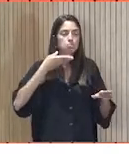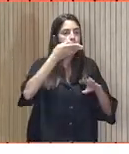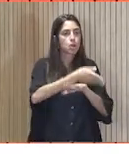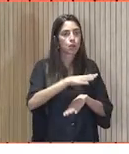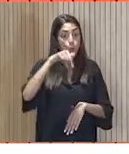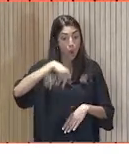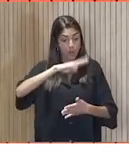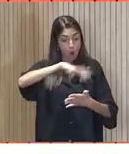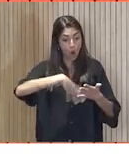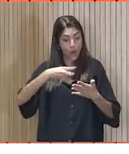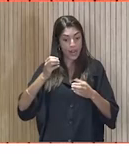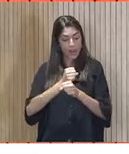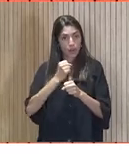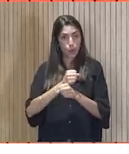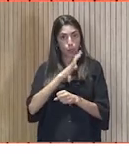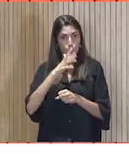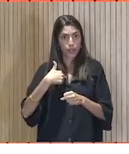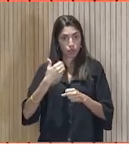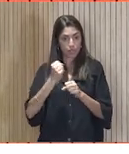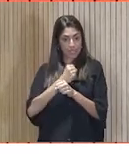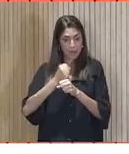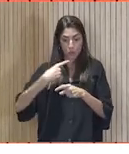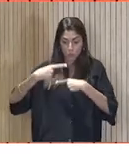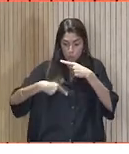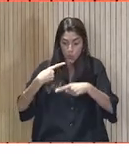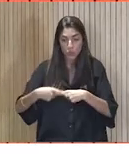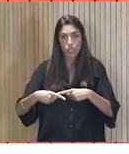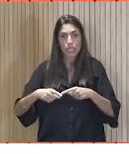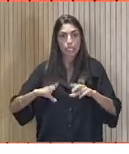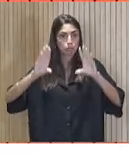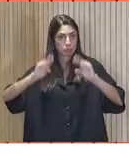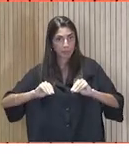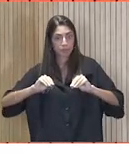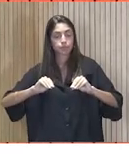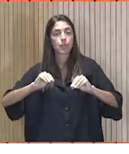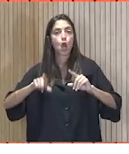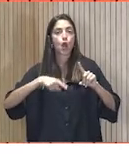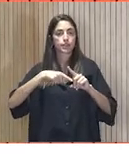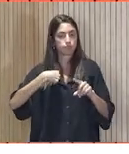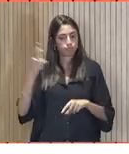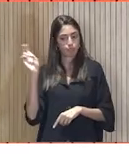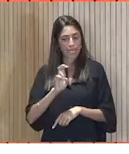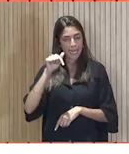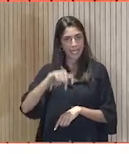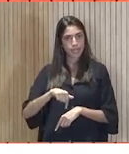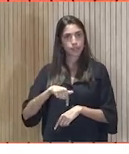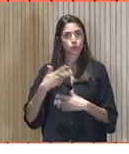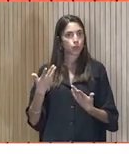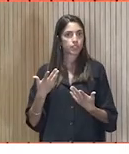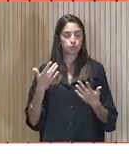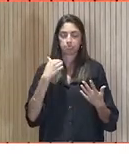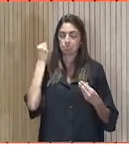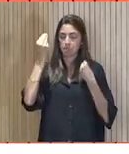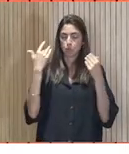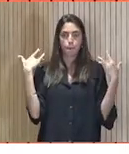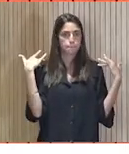Hoy estoy dejando de hacer mi trabajo del día a día para estar aquí. Contentísima, por cierto. Pero en absoluto es postureo. Yo